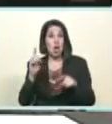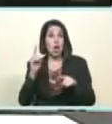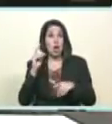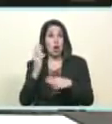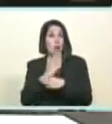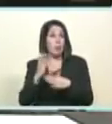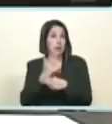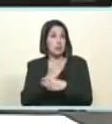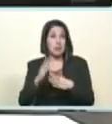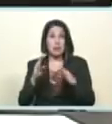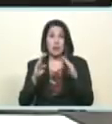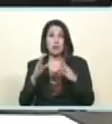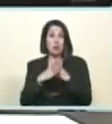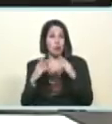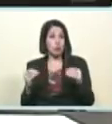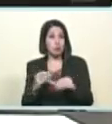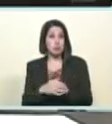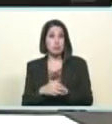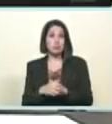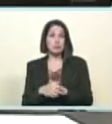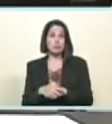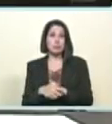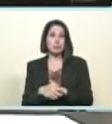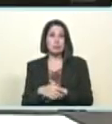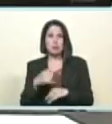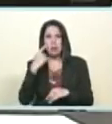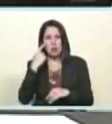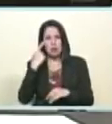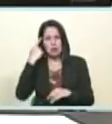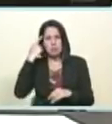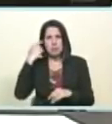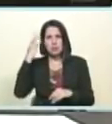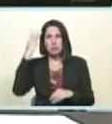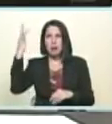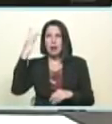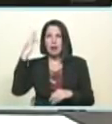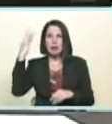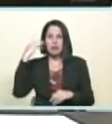cristianos verdaderos no los farsantes y fariseos